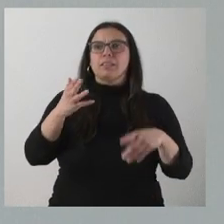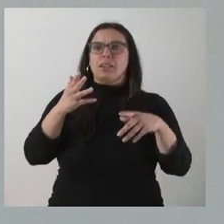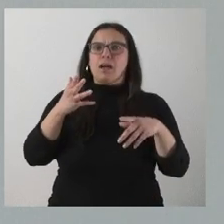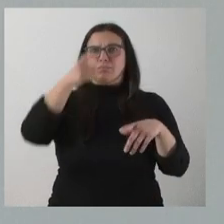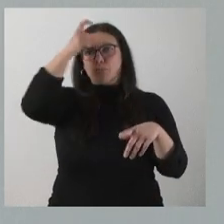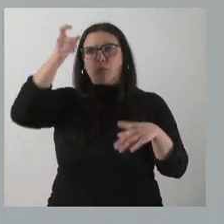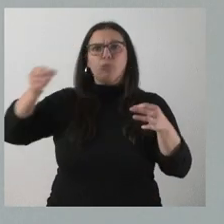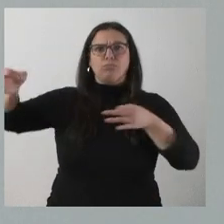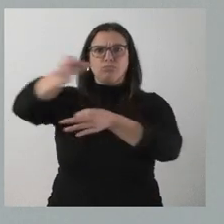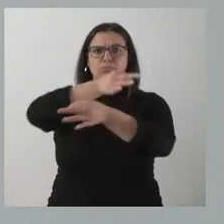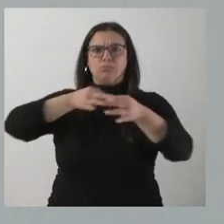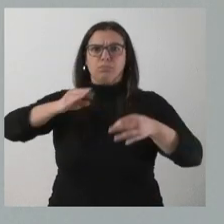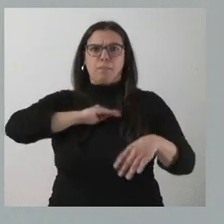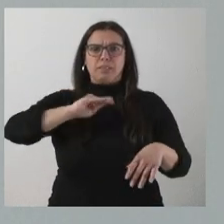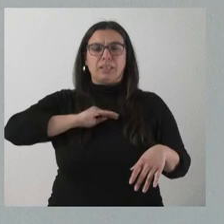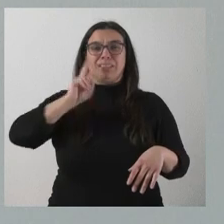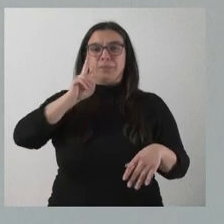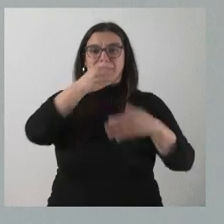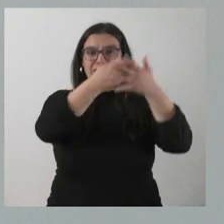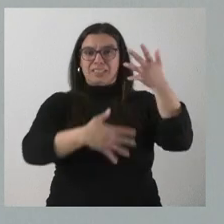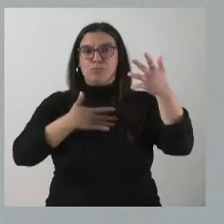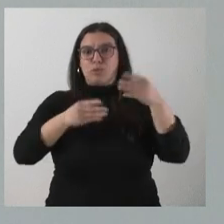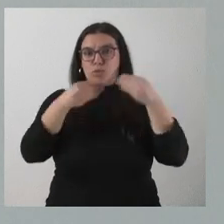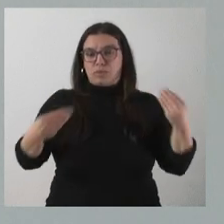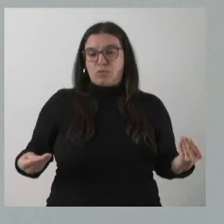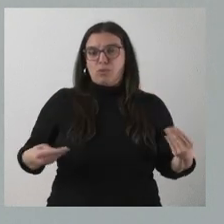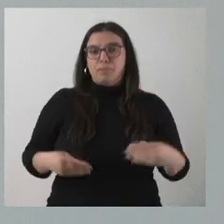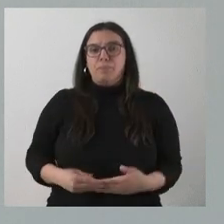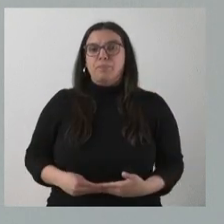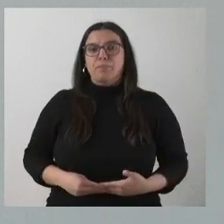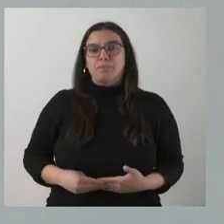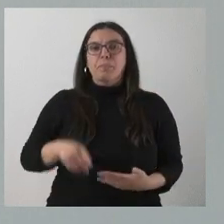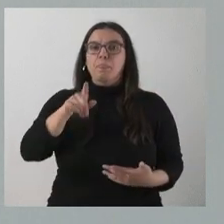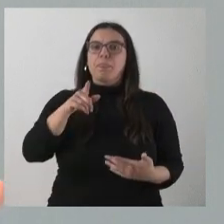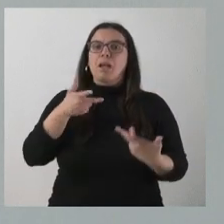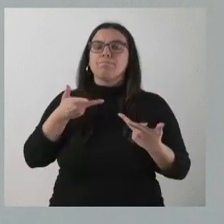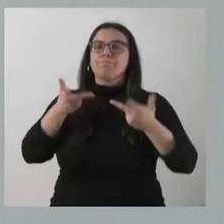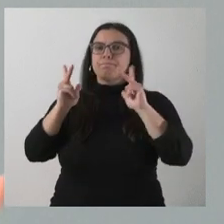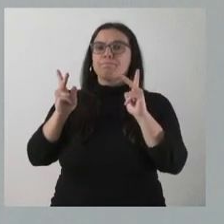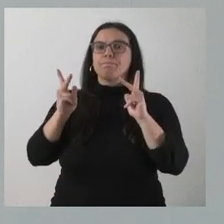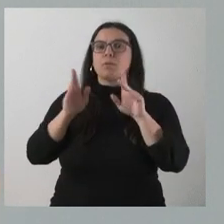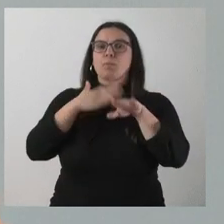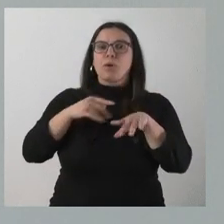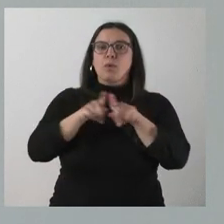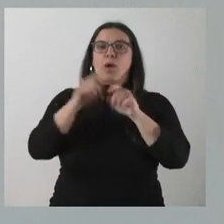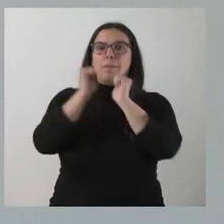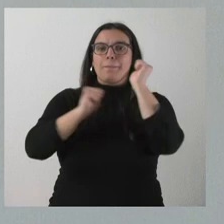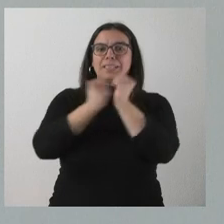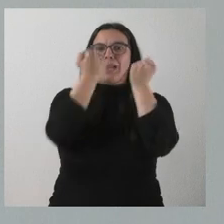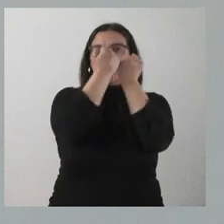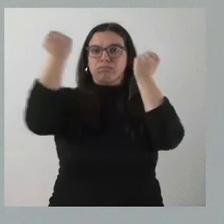municipios, que son los que ustedes tienen en la documentación, y que permite la instalación de nuevos postes metálicos, malla